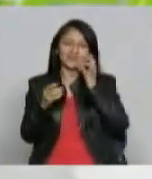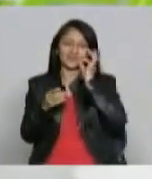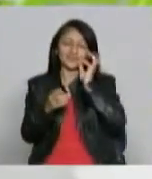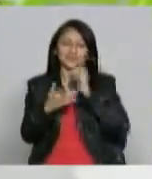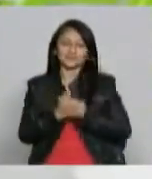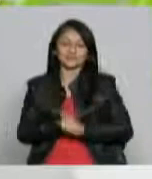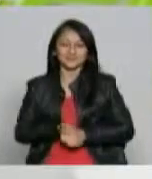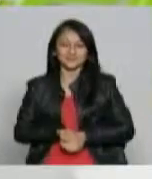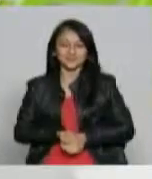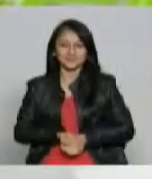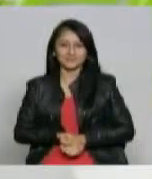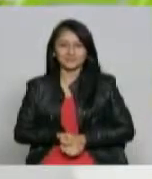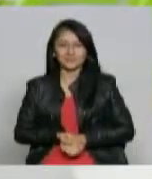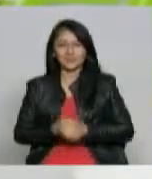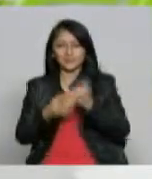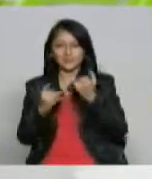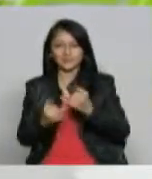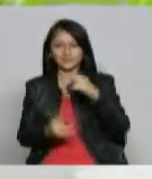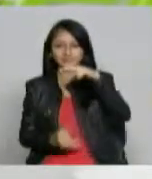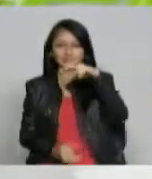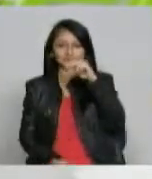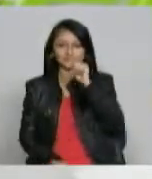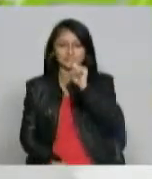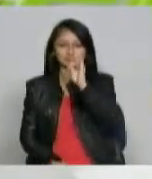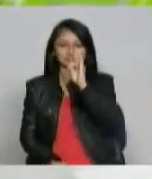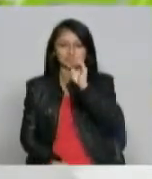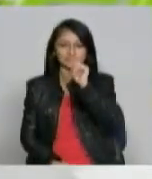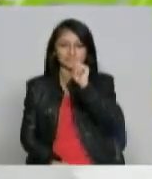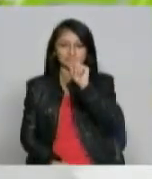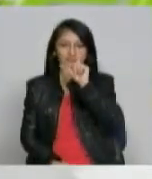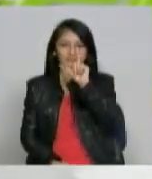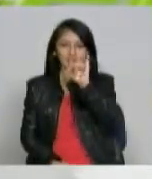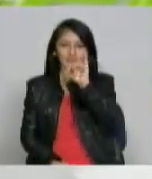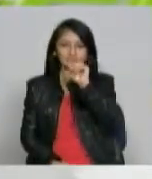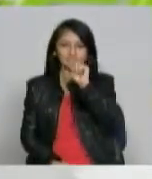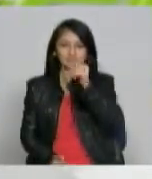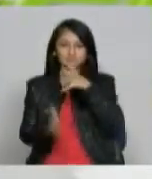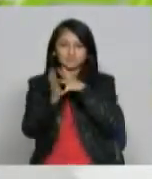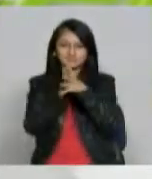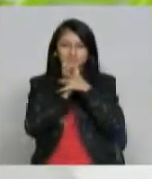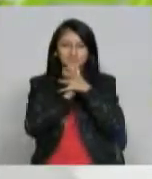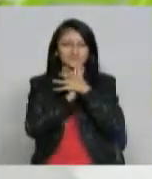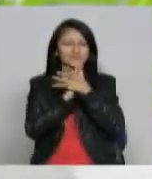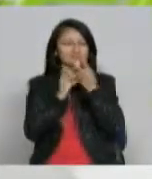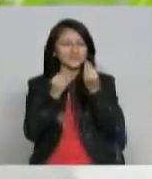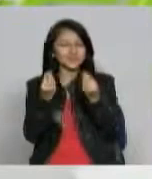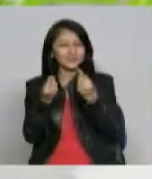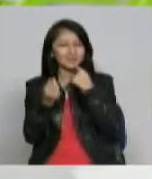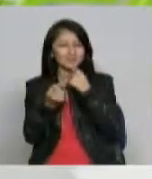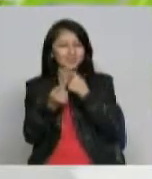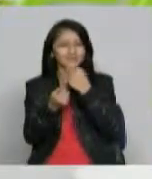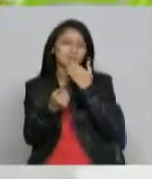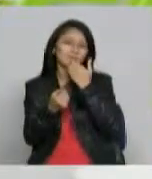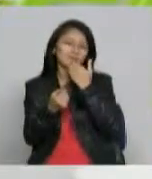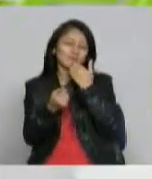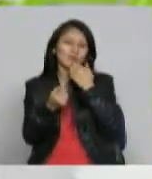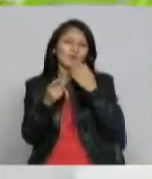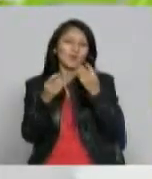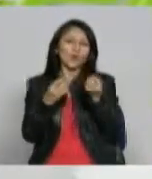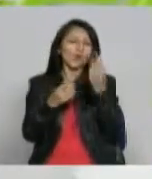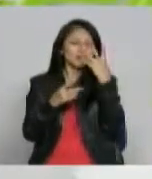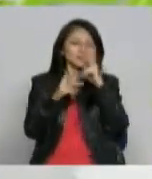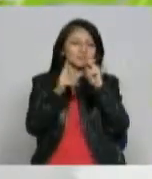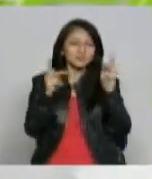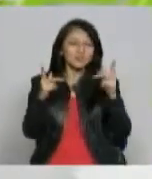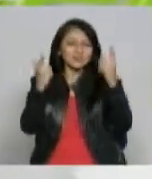que pasó con nuestra compañera Natalia Ramírez aprovechando pues que usted es el asistente de comunicaciones del canal ella nos comentaba pues como se están midiendo las